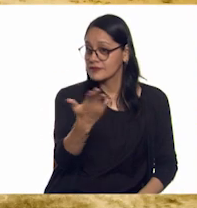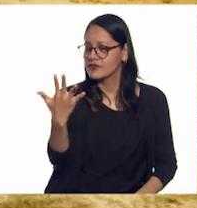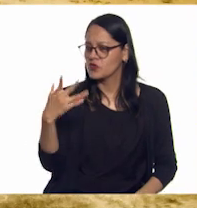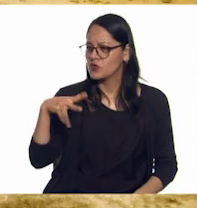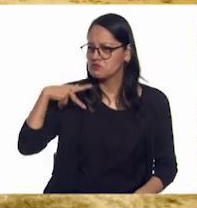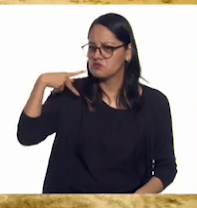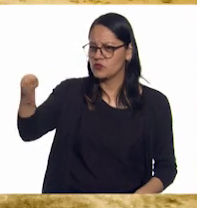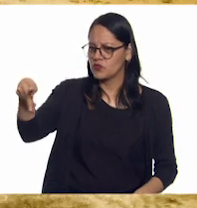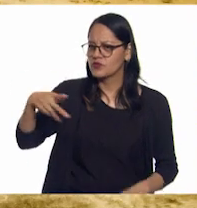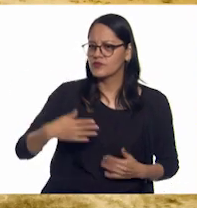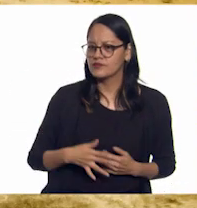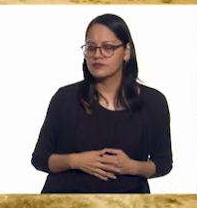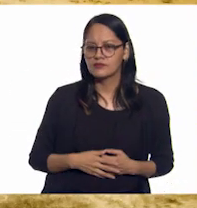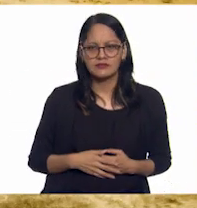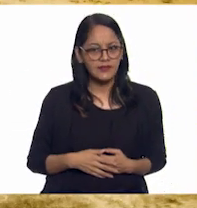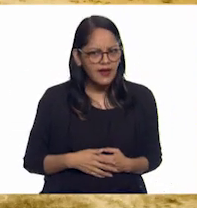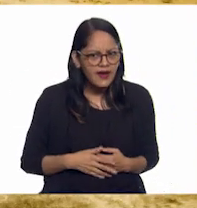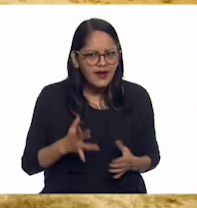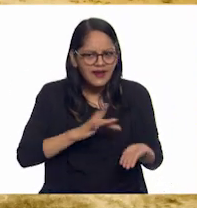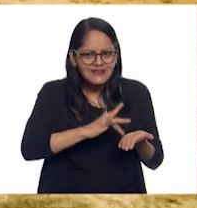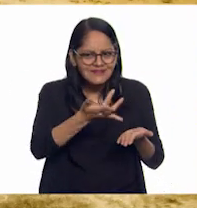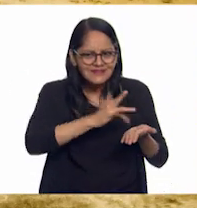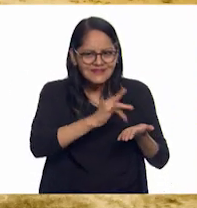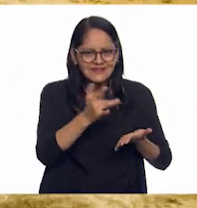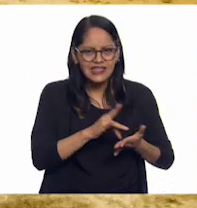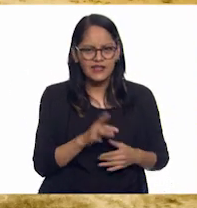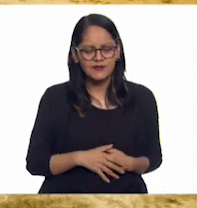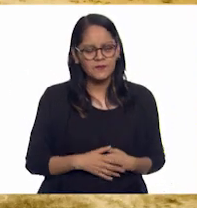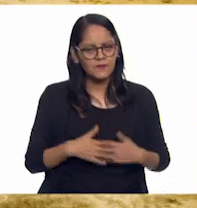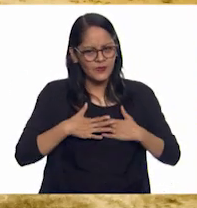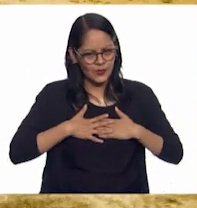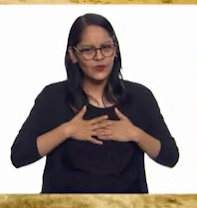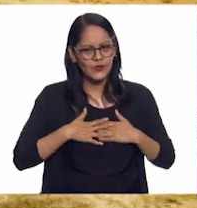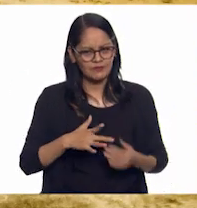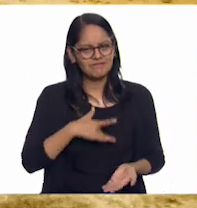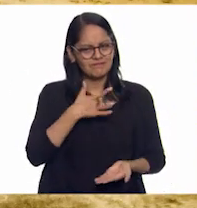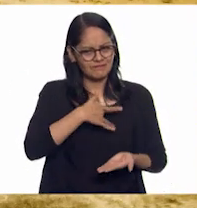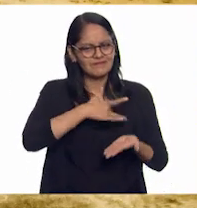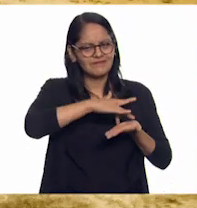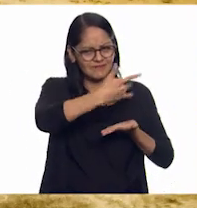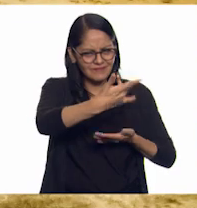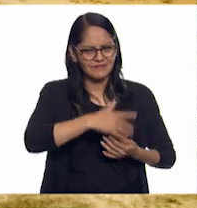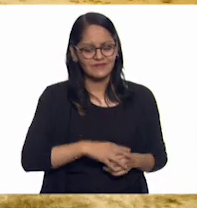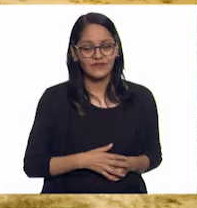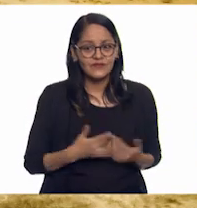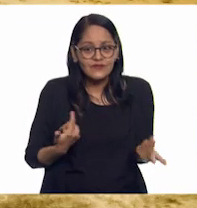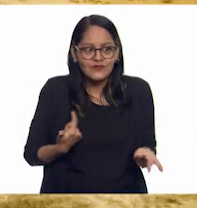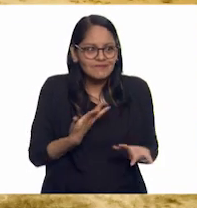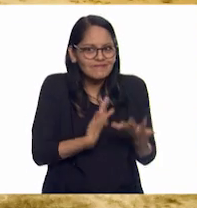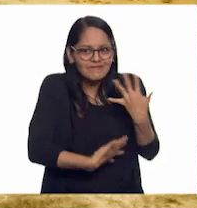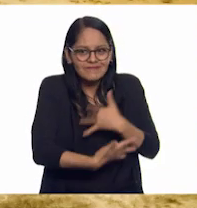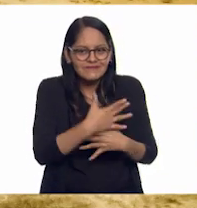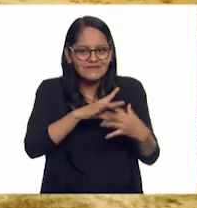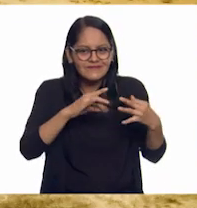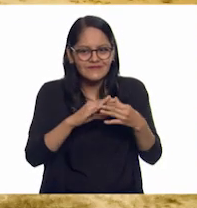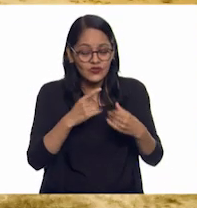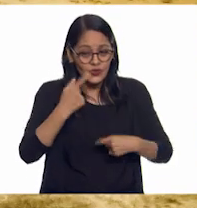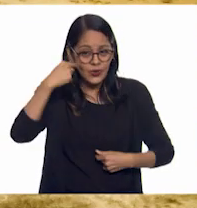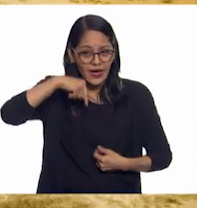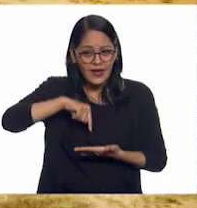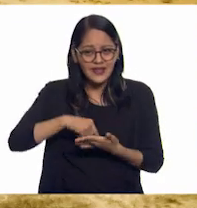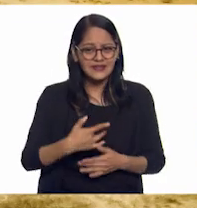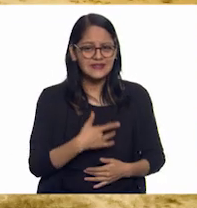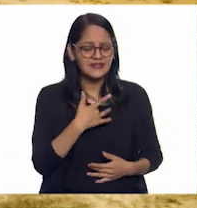Urakimataro dijo, ¡Muchas gracias! ¡Estoy muy agradecido! No tengo palabras para describir lo